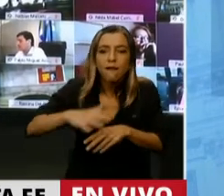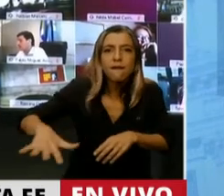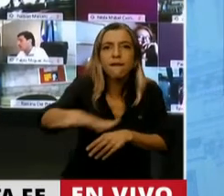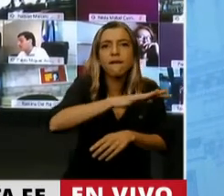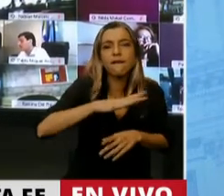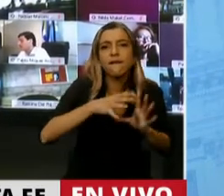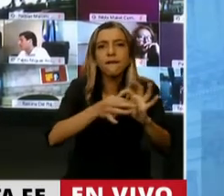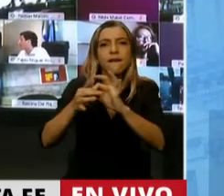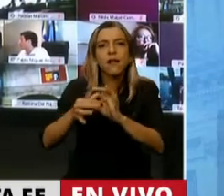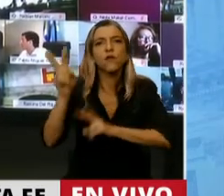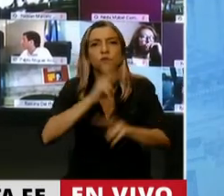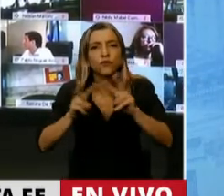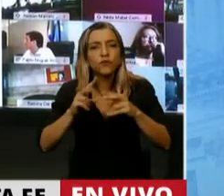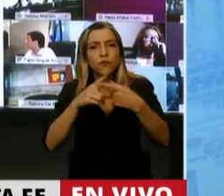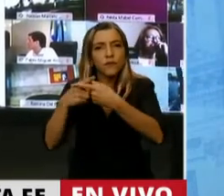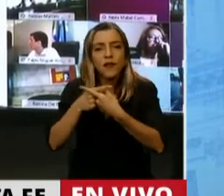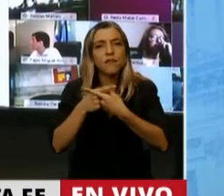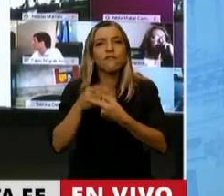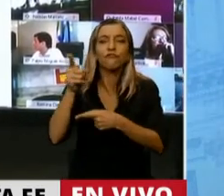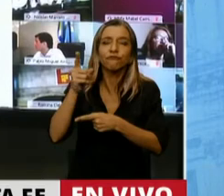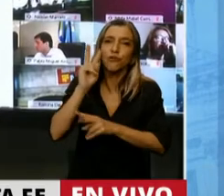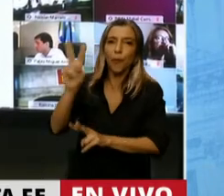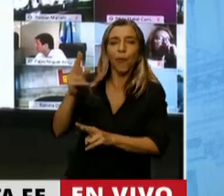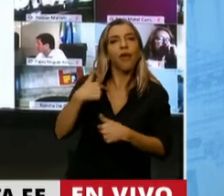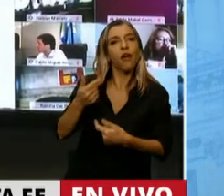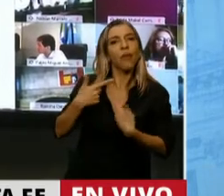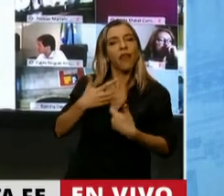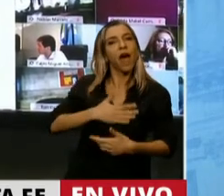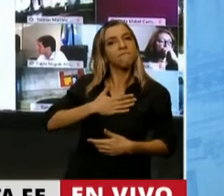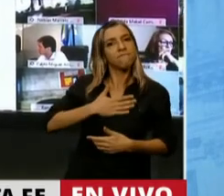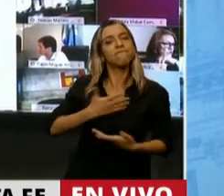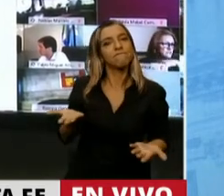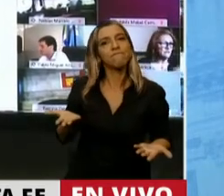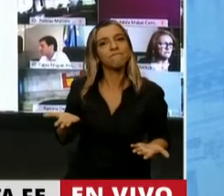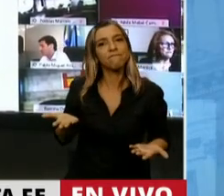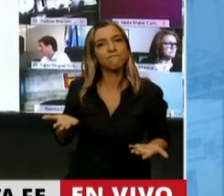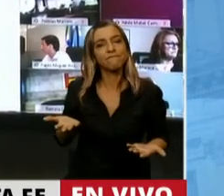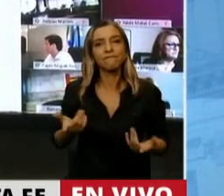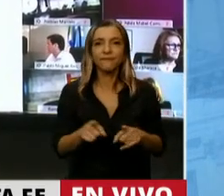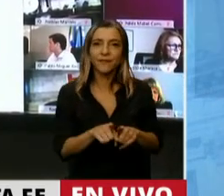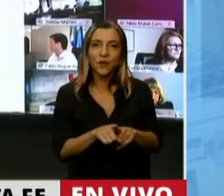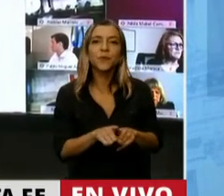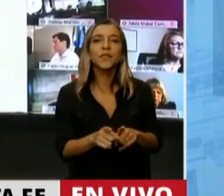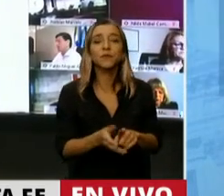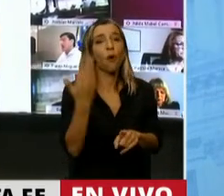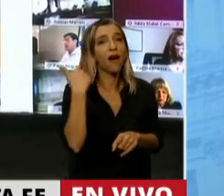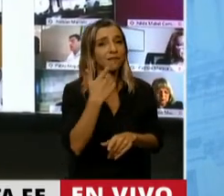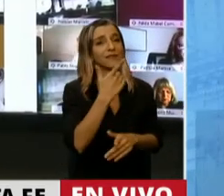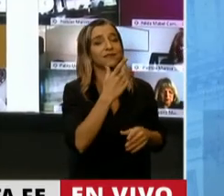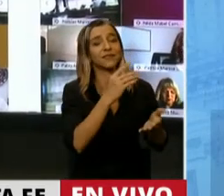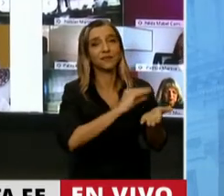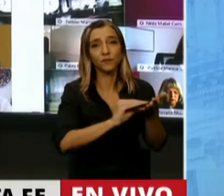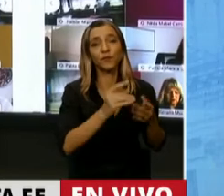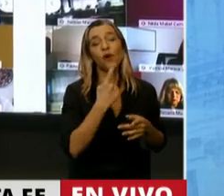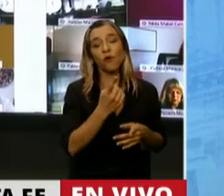un hecho que nos pone optimistas en la región. Ni hablar, como se dijo acá, la gesta del pueblo chileno. Abro un